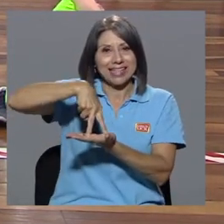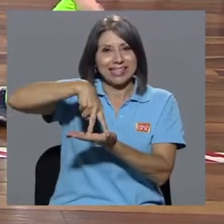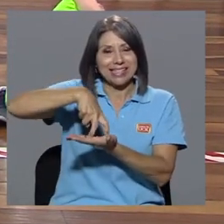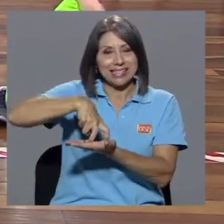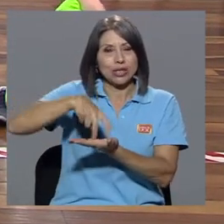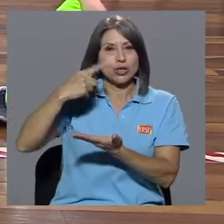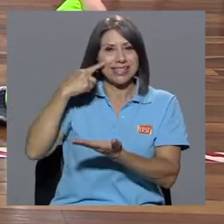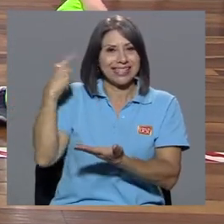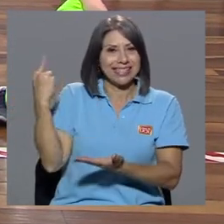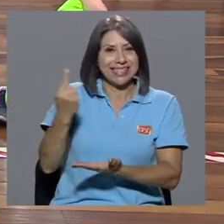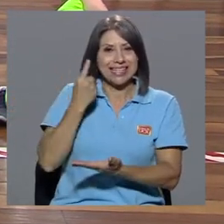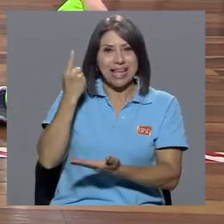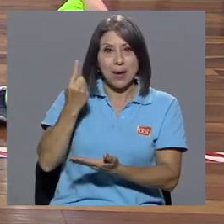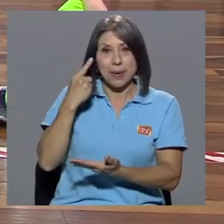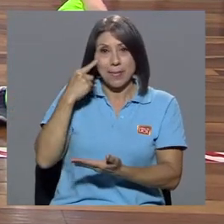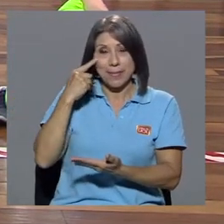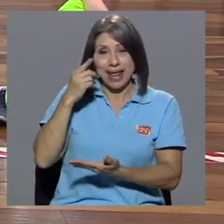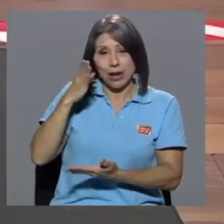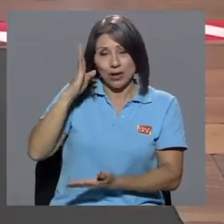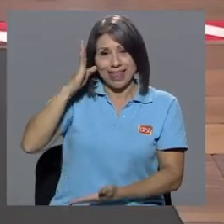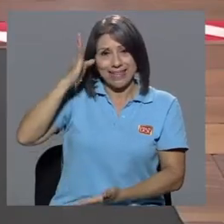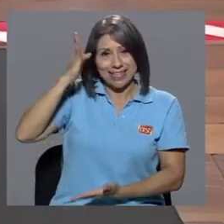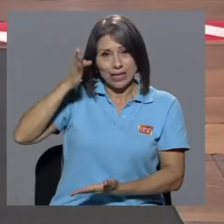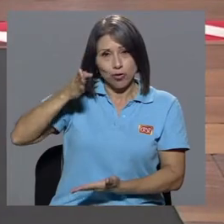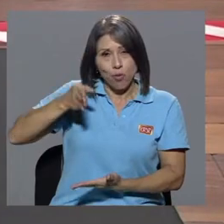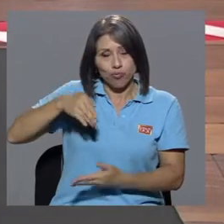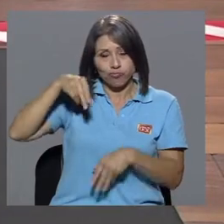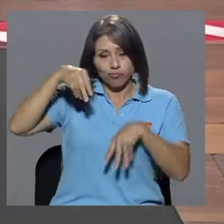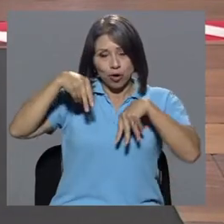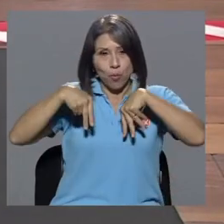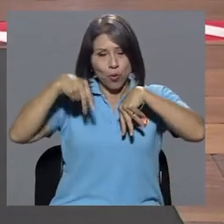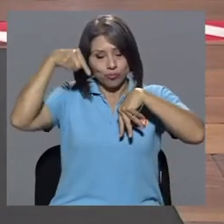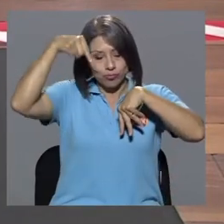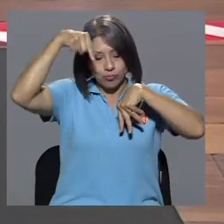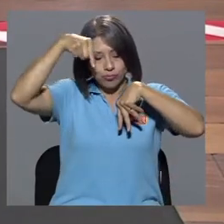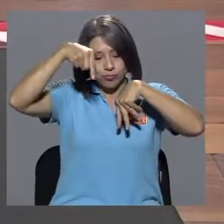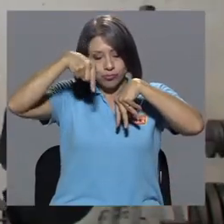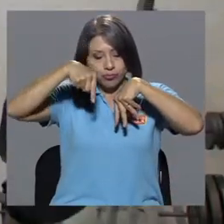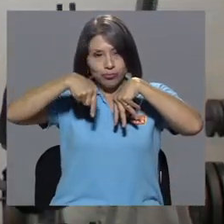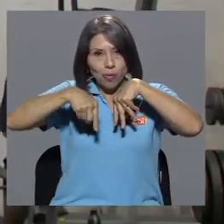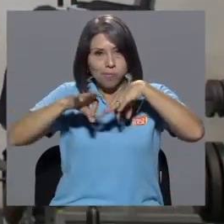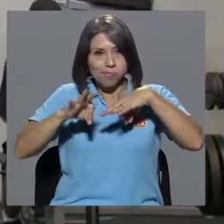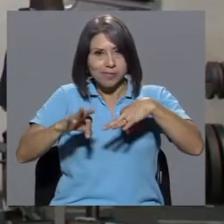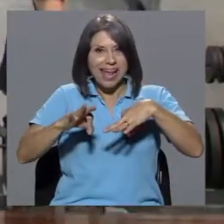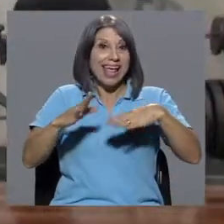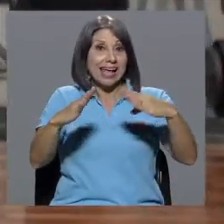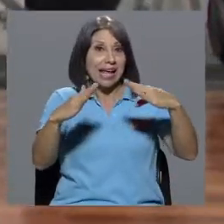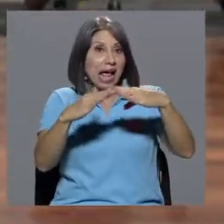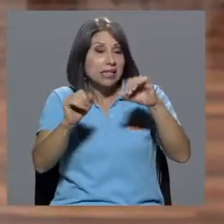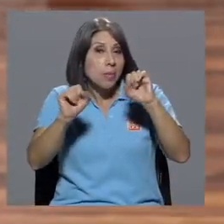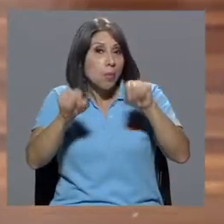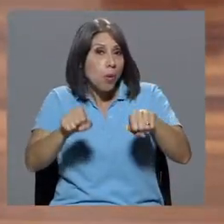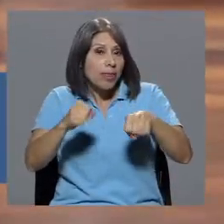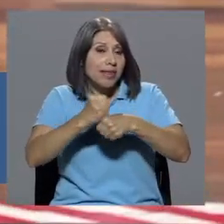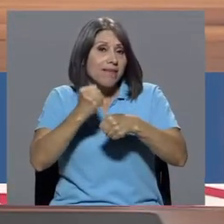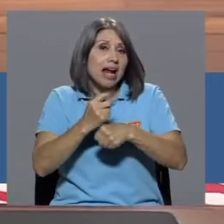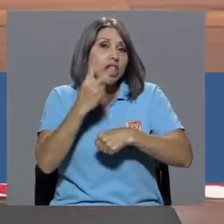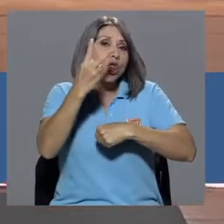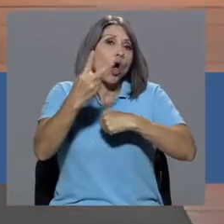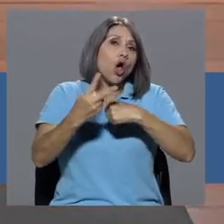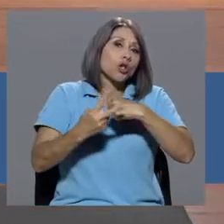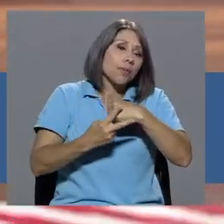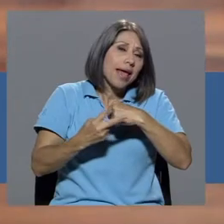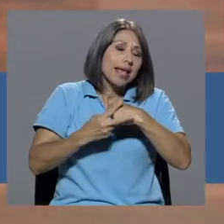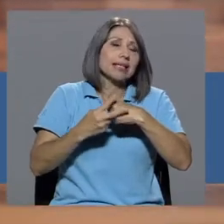hacia afuera de esa rodilla, siempre alineada con la punta del pie. En casa podemos estar trabajando entre dos y cuatro